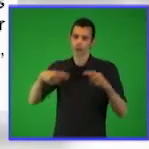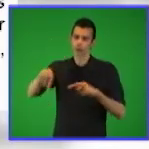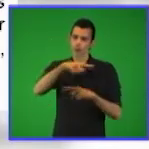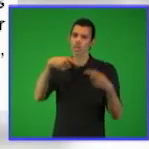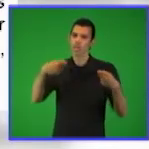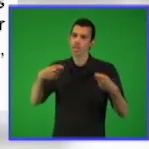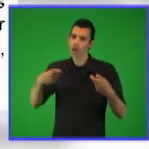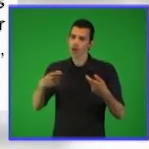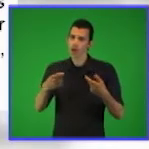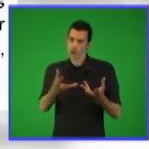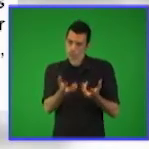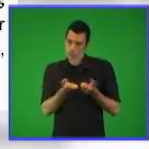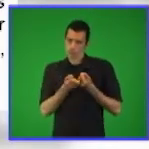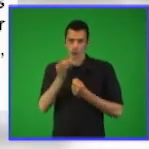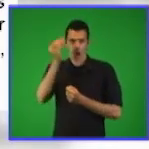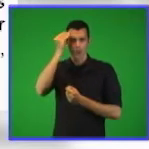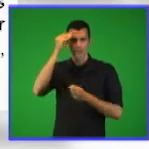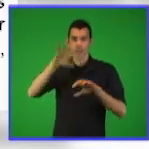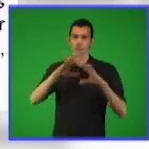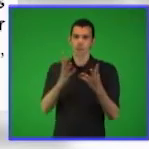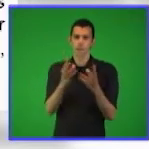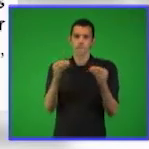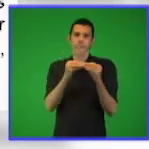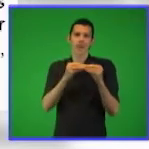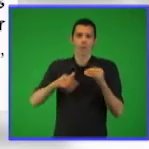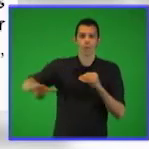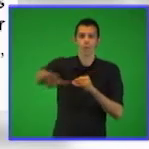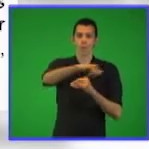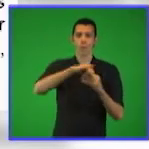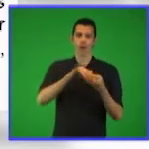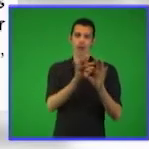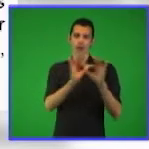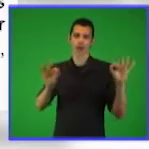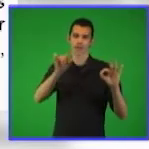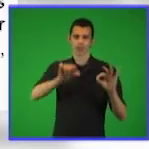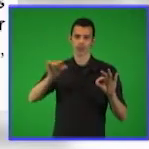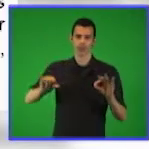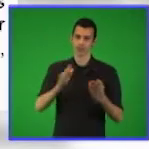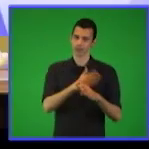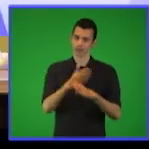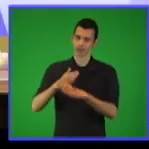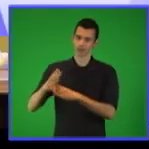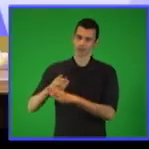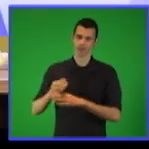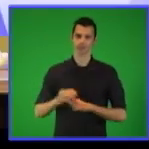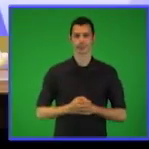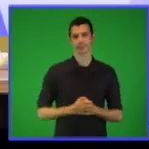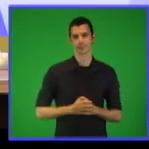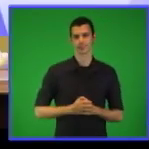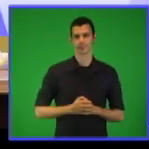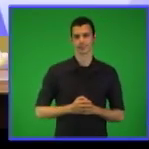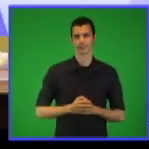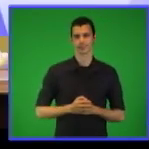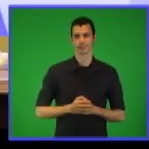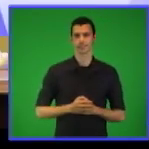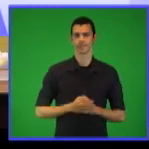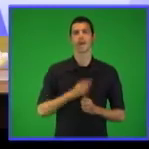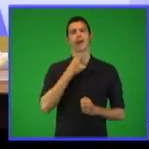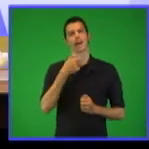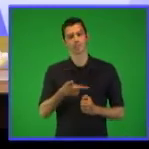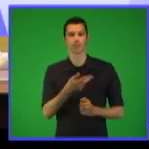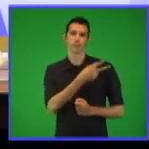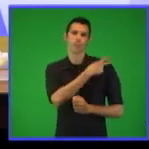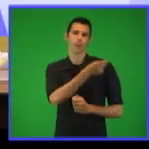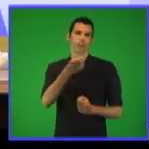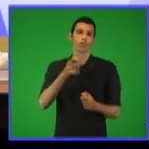profesionales que distinguen al perfil de todas las especialidades pedagógicas. Me refiero a que todo